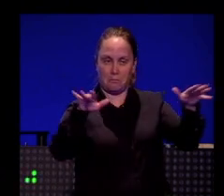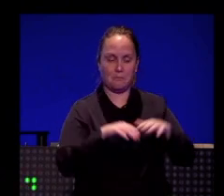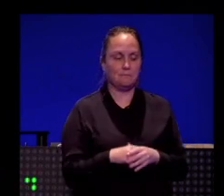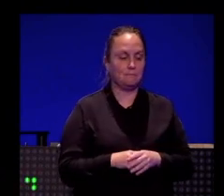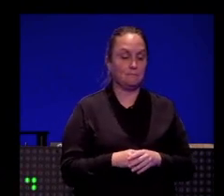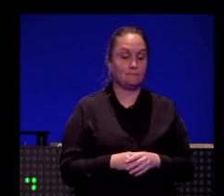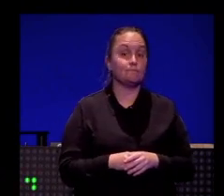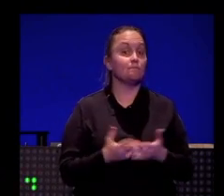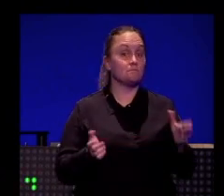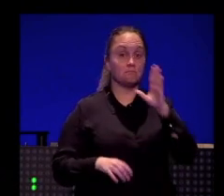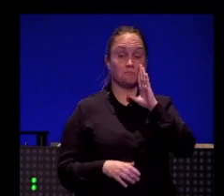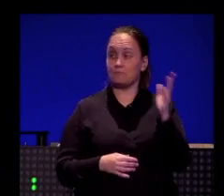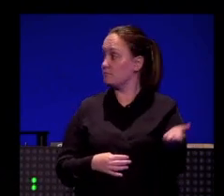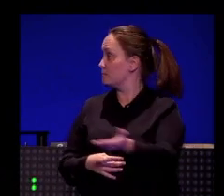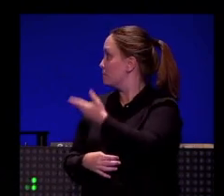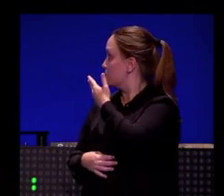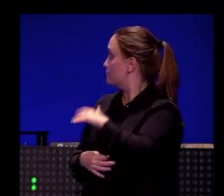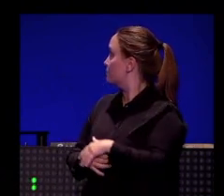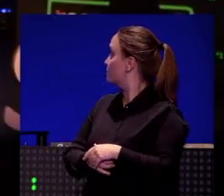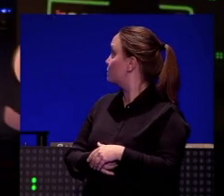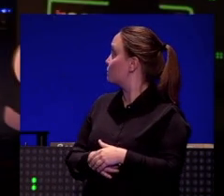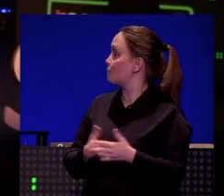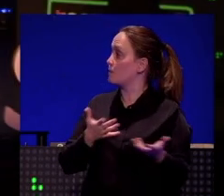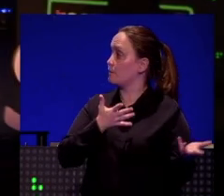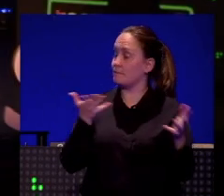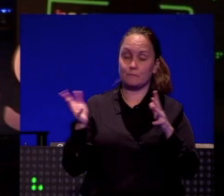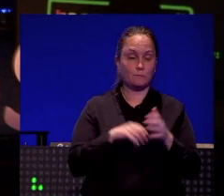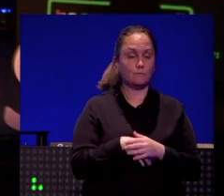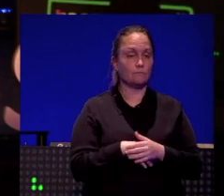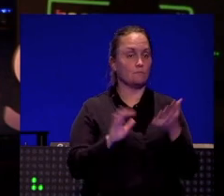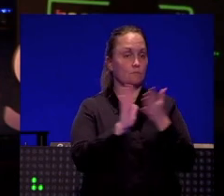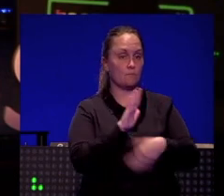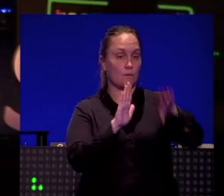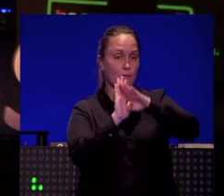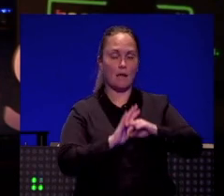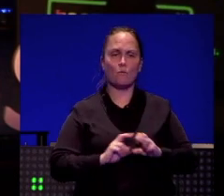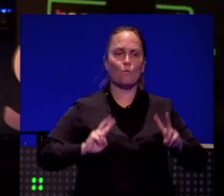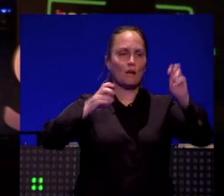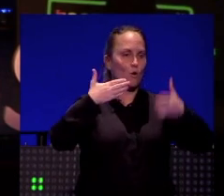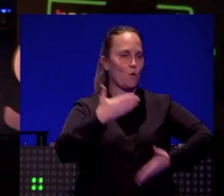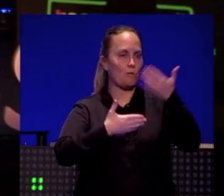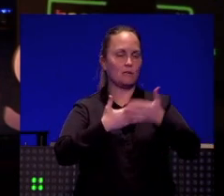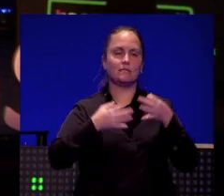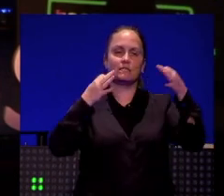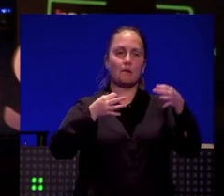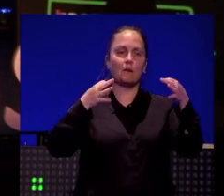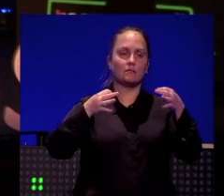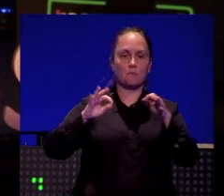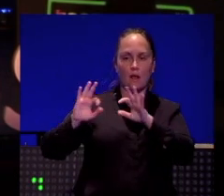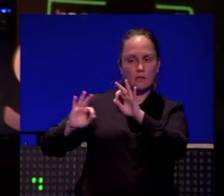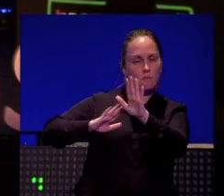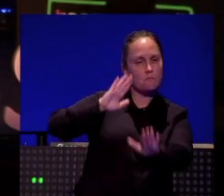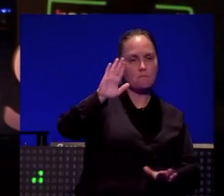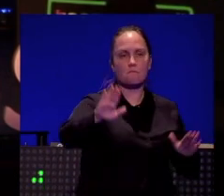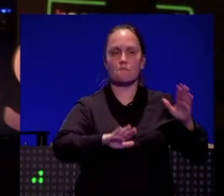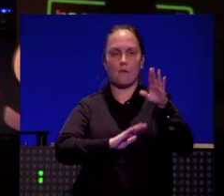Estas pueden ser nuestras premisas, ¿no? Innovación, queremos ir siempre un paso más allá y